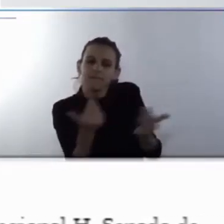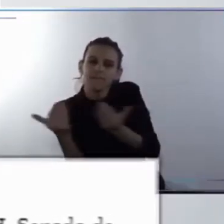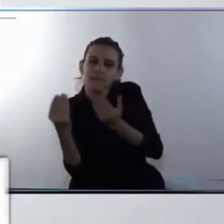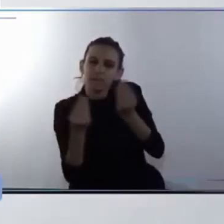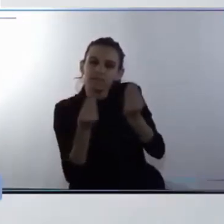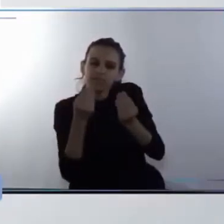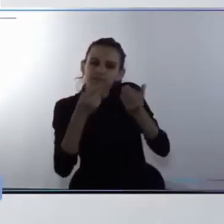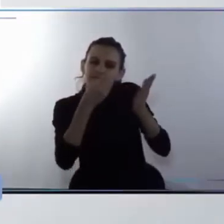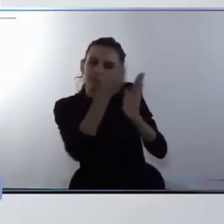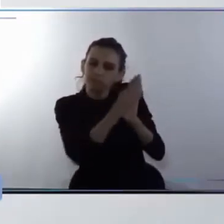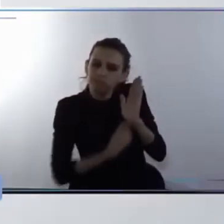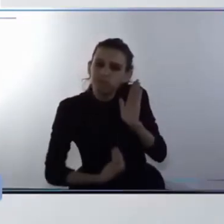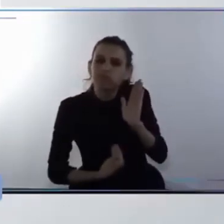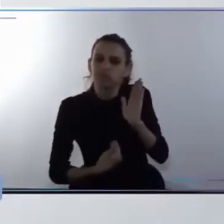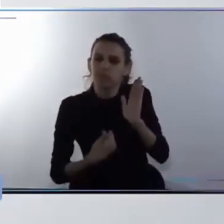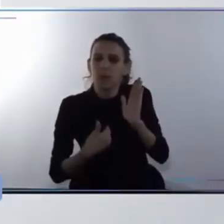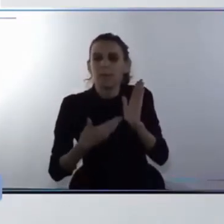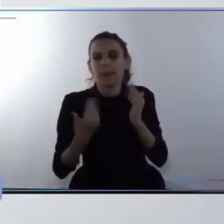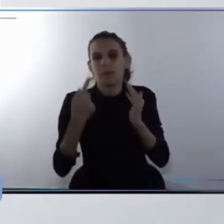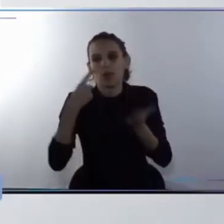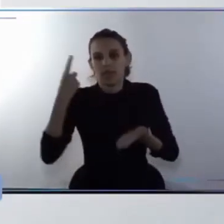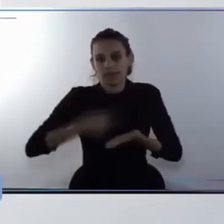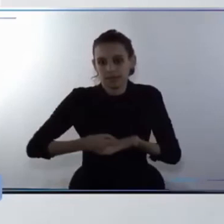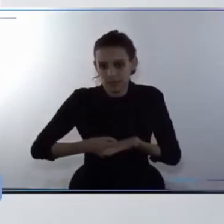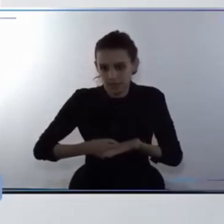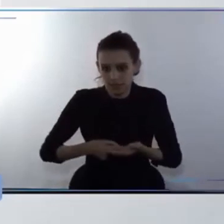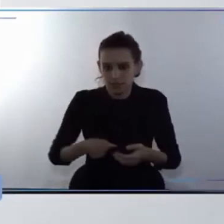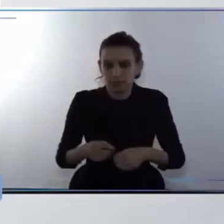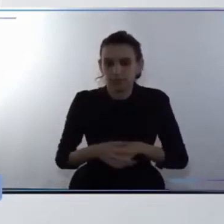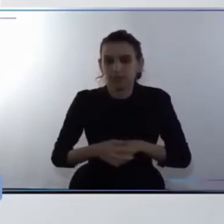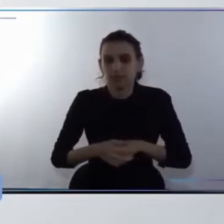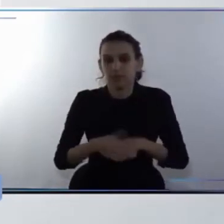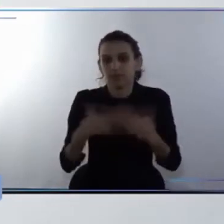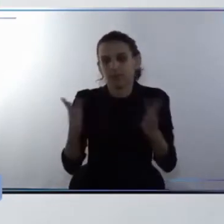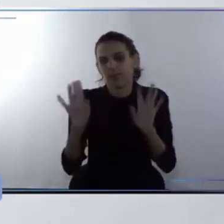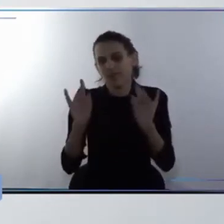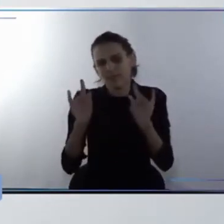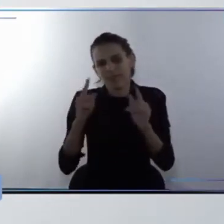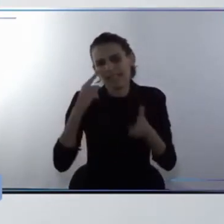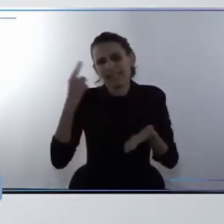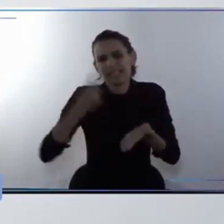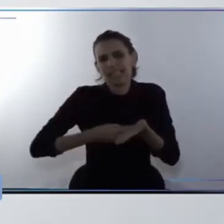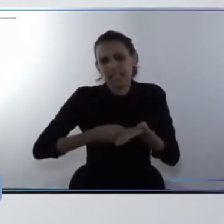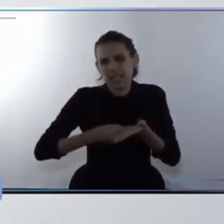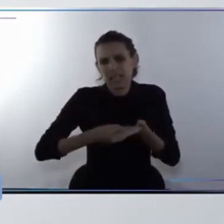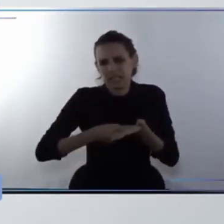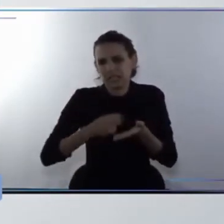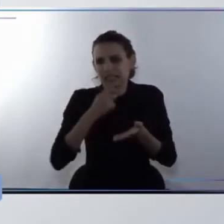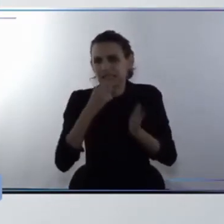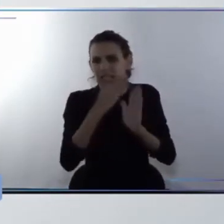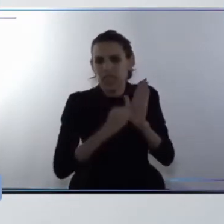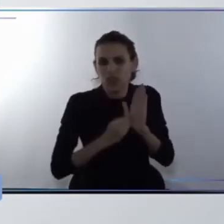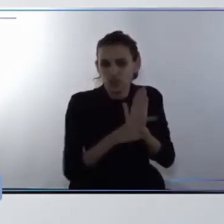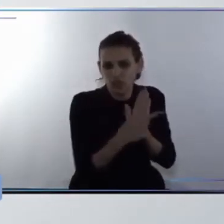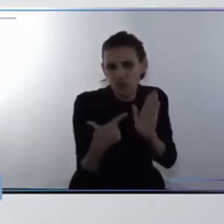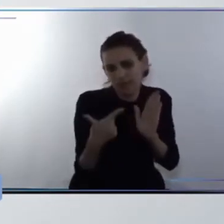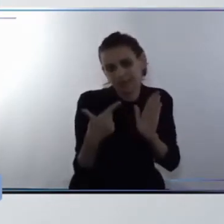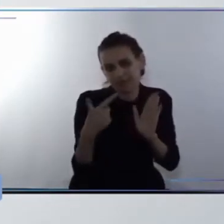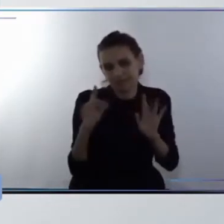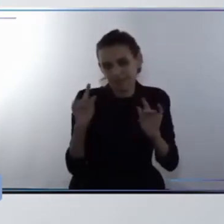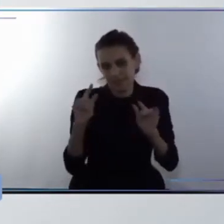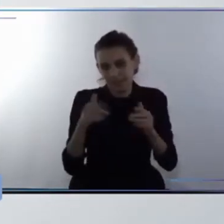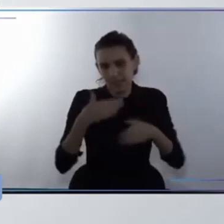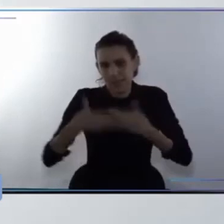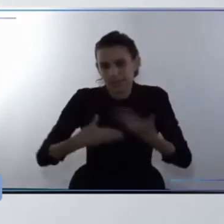en este caso casi un 30% de los indicadores sin información entonces así es muy difícil tomar decisiones y avanzar entonces celebro iniciativas como